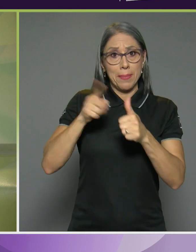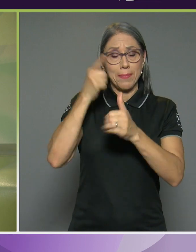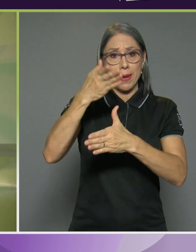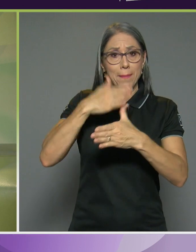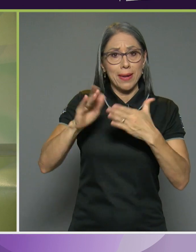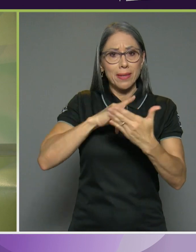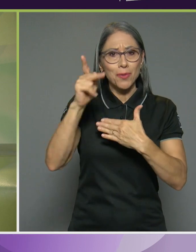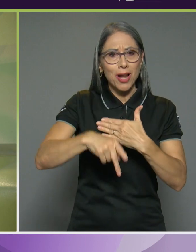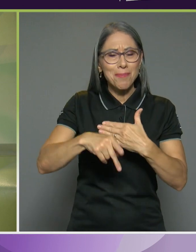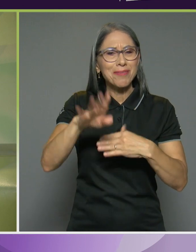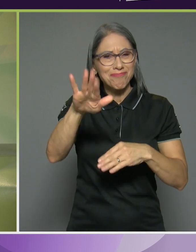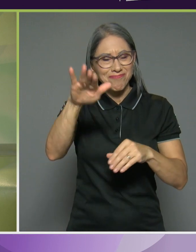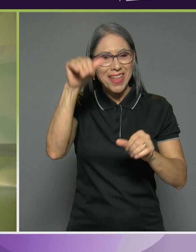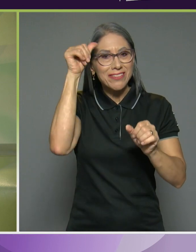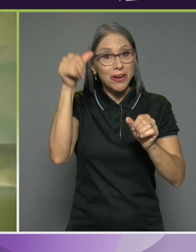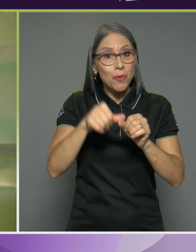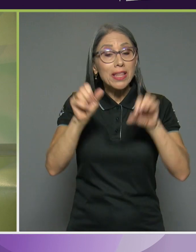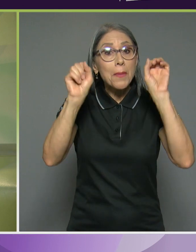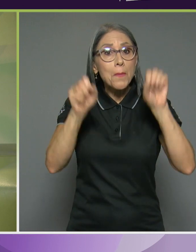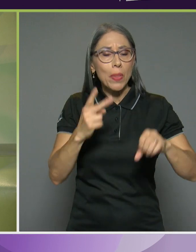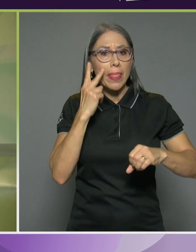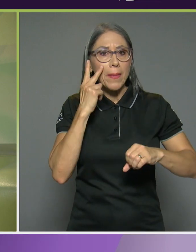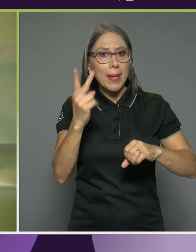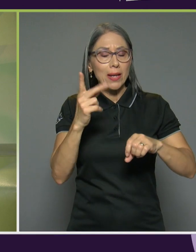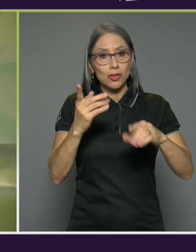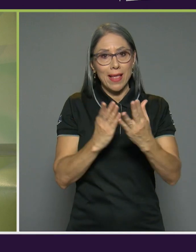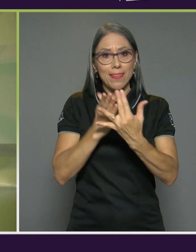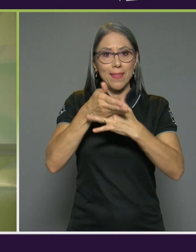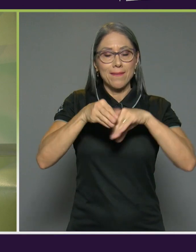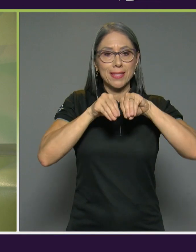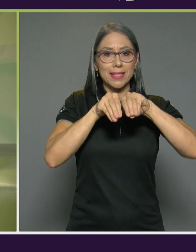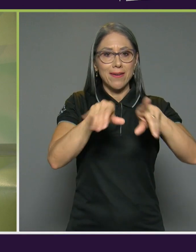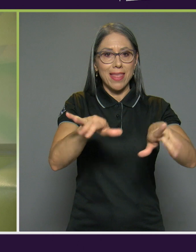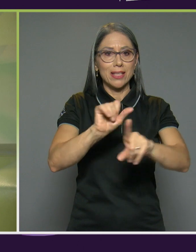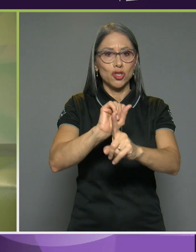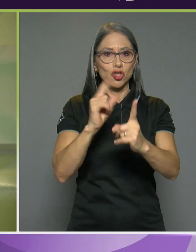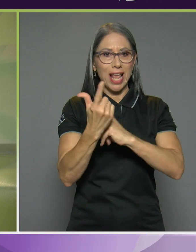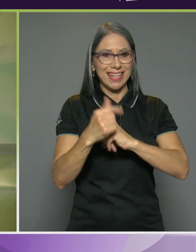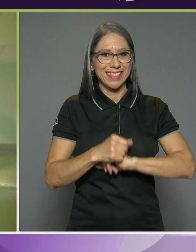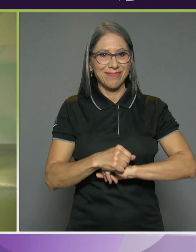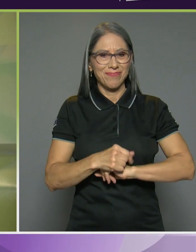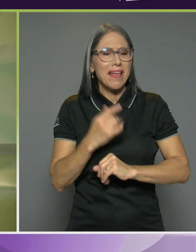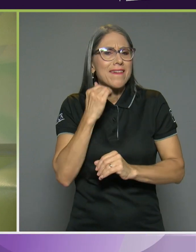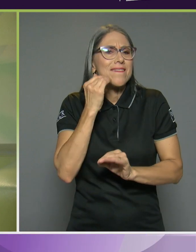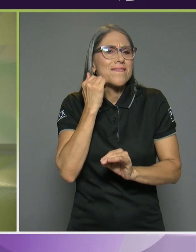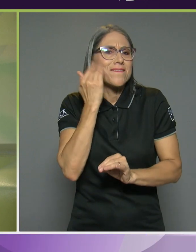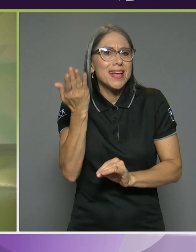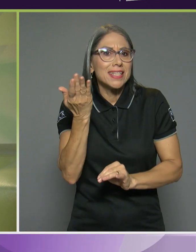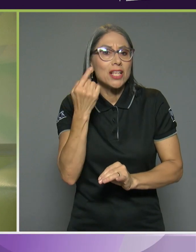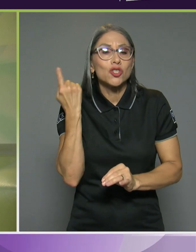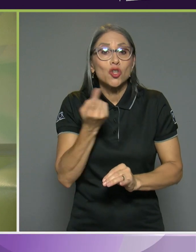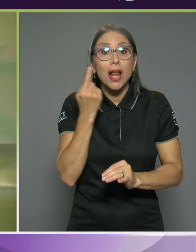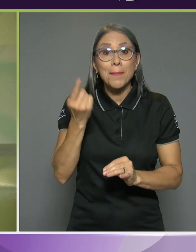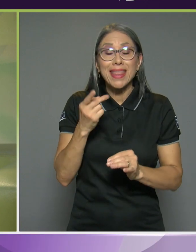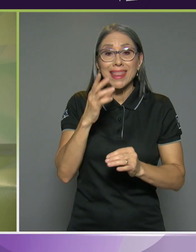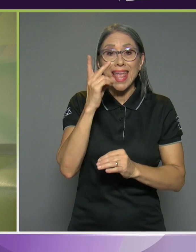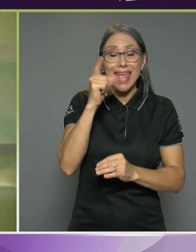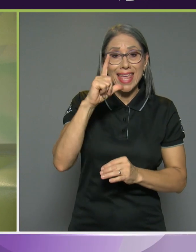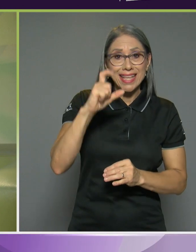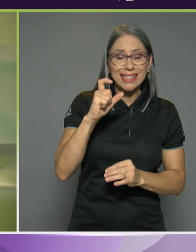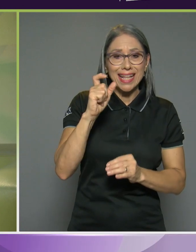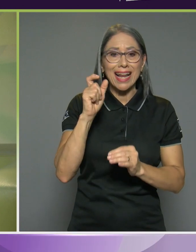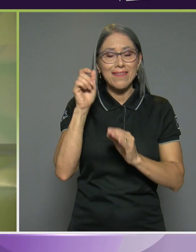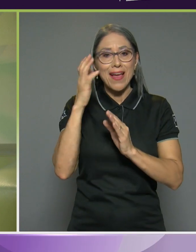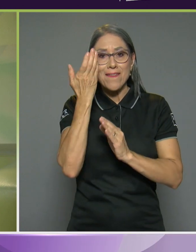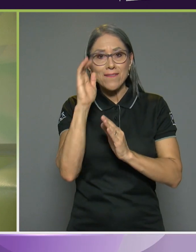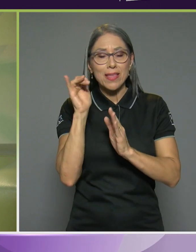recuerde que los puede encontrar en nuestros espacios en las redes sociales es sencillo solo busque nexo su cr en instagram facebook y youtube